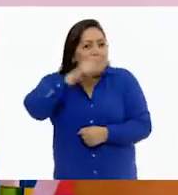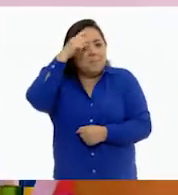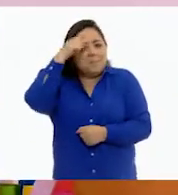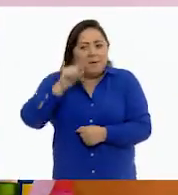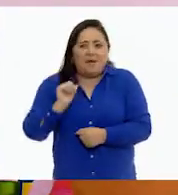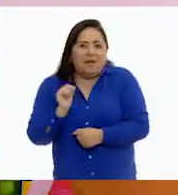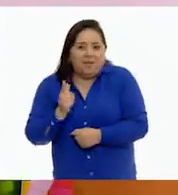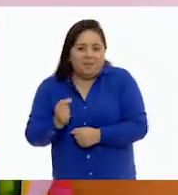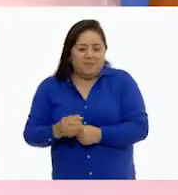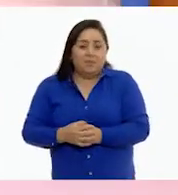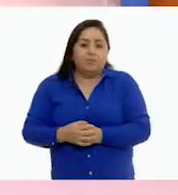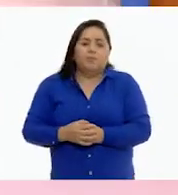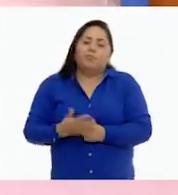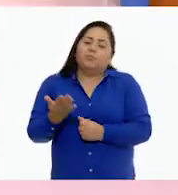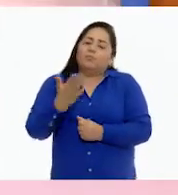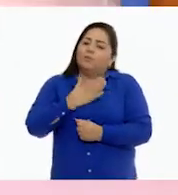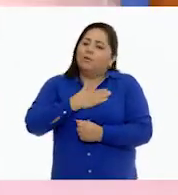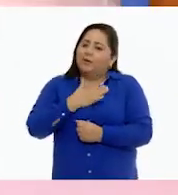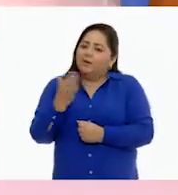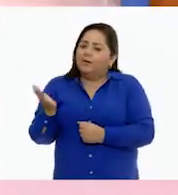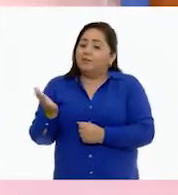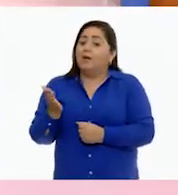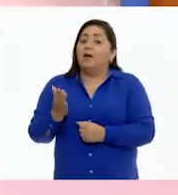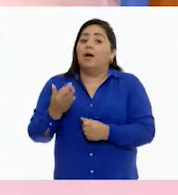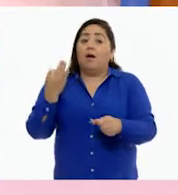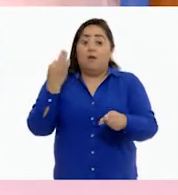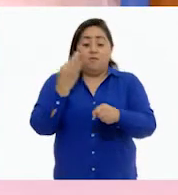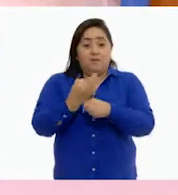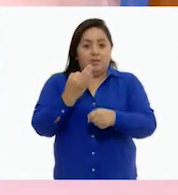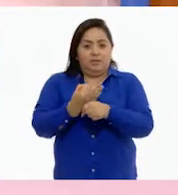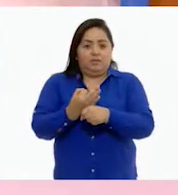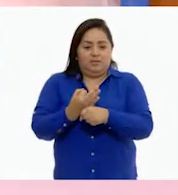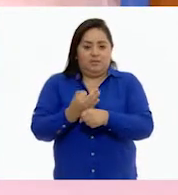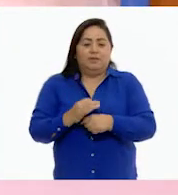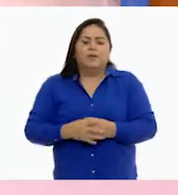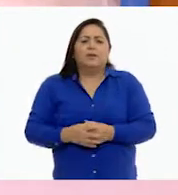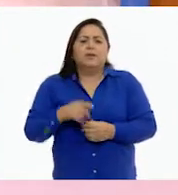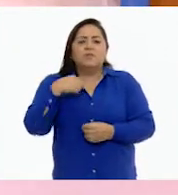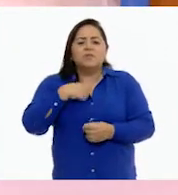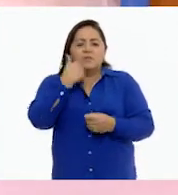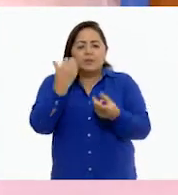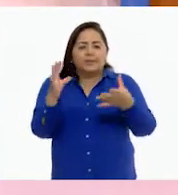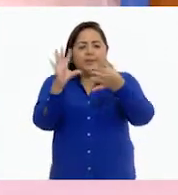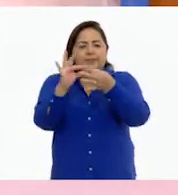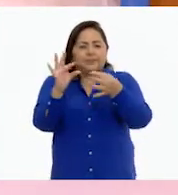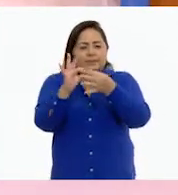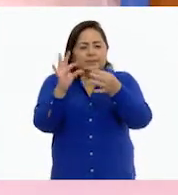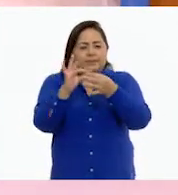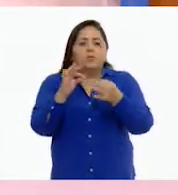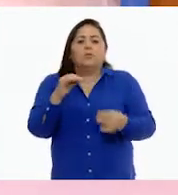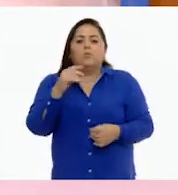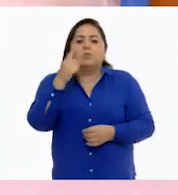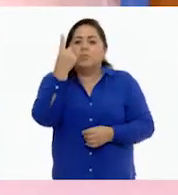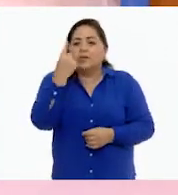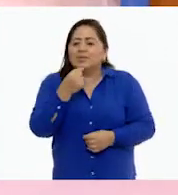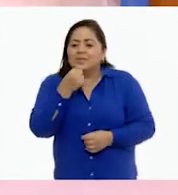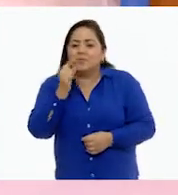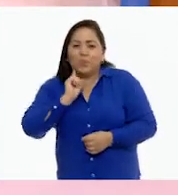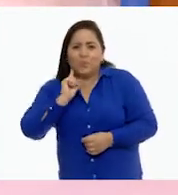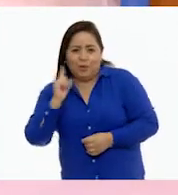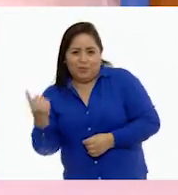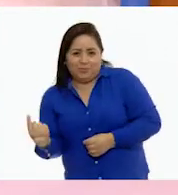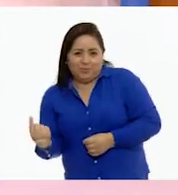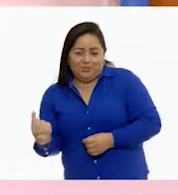algún fin. Bueno, vamos con un caso. Les voy a plantear una situación de una pequeñita